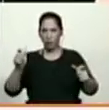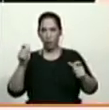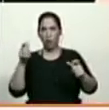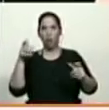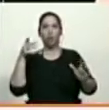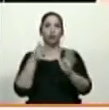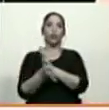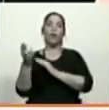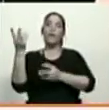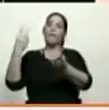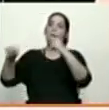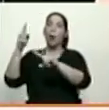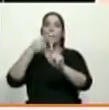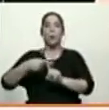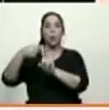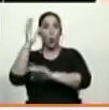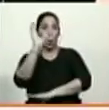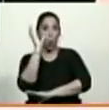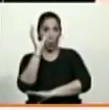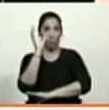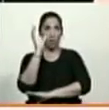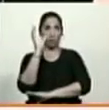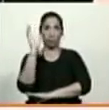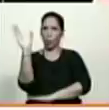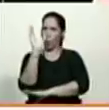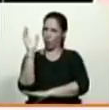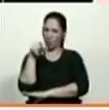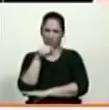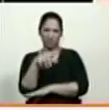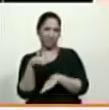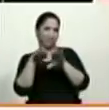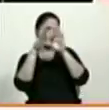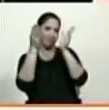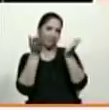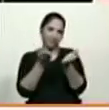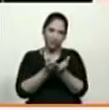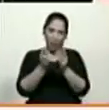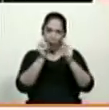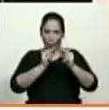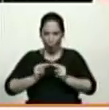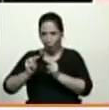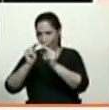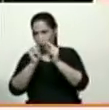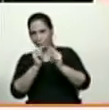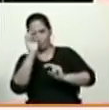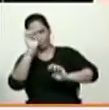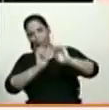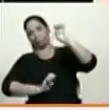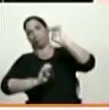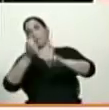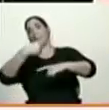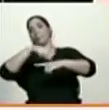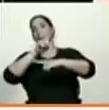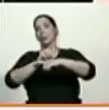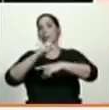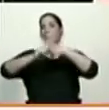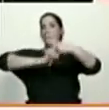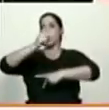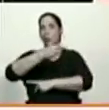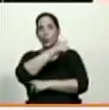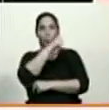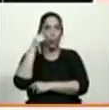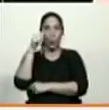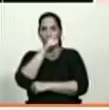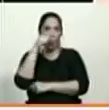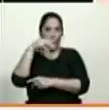positivos de Colombia, Colombia es mundialmente reconocida no solamente como el principal productor de cocaína del mundo,